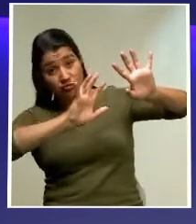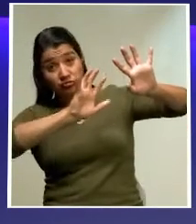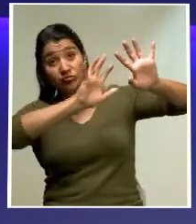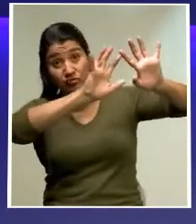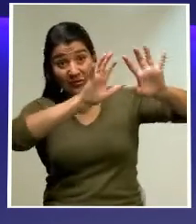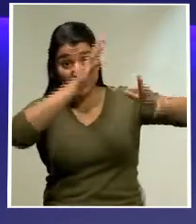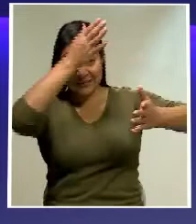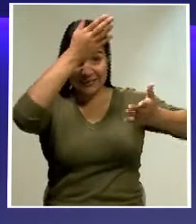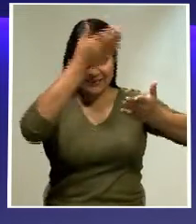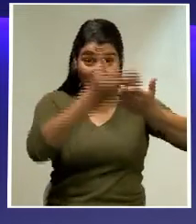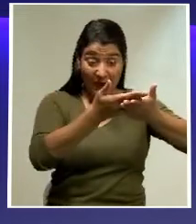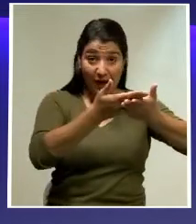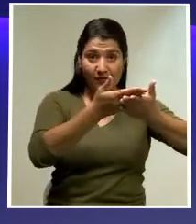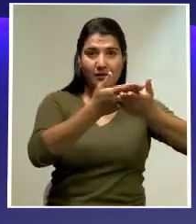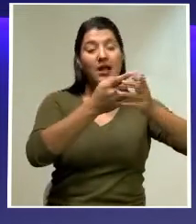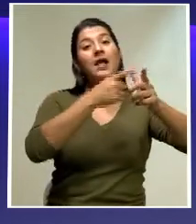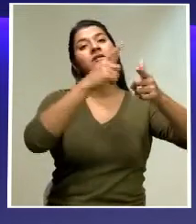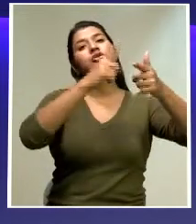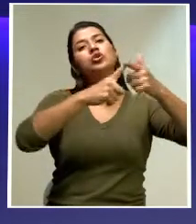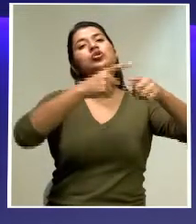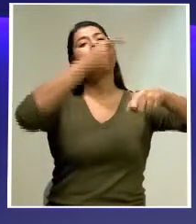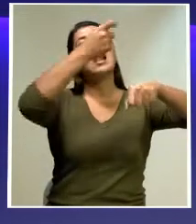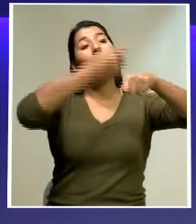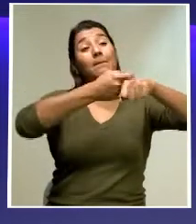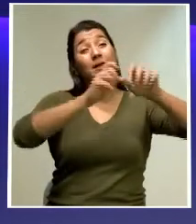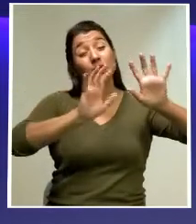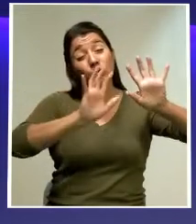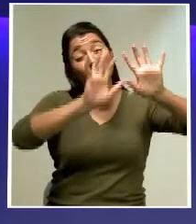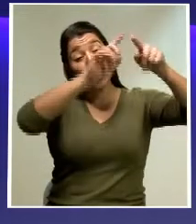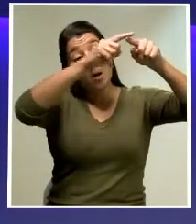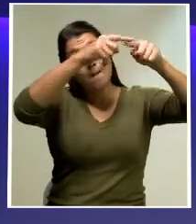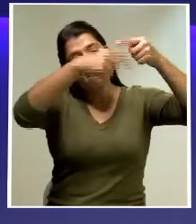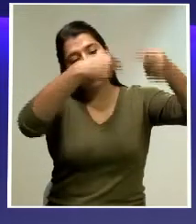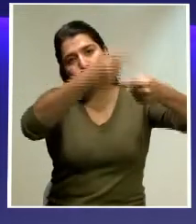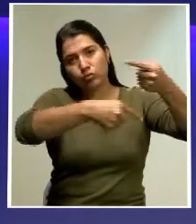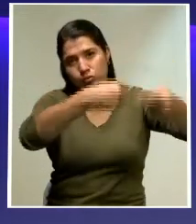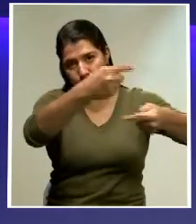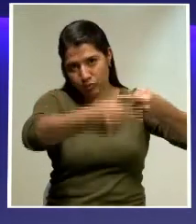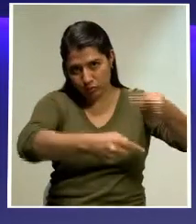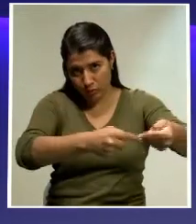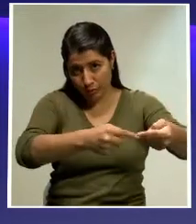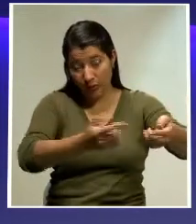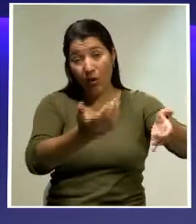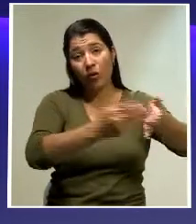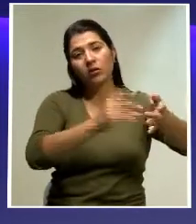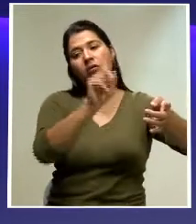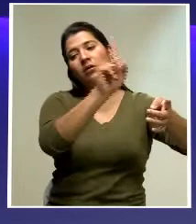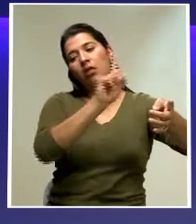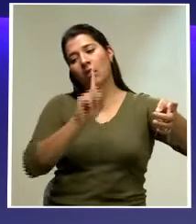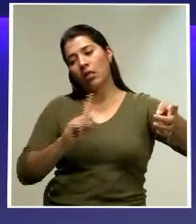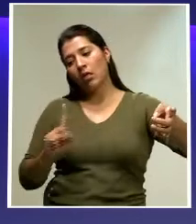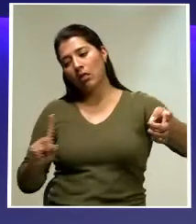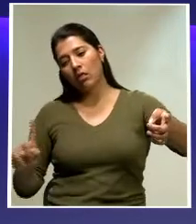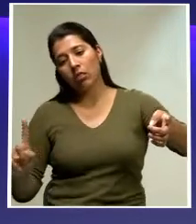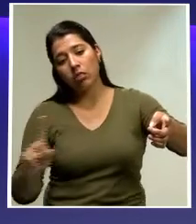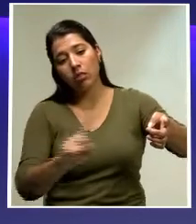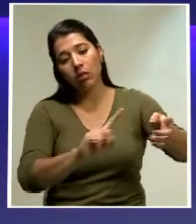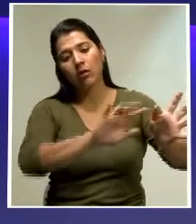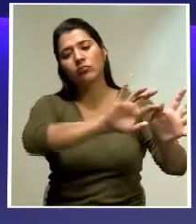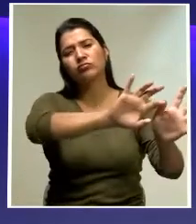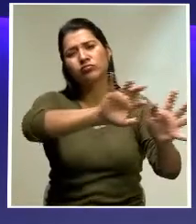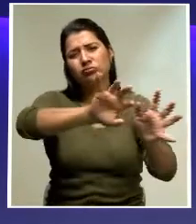caía hasta la base de la montaña y Sísifo debía volver a empezar otra vez de cero,